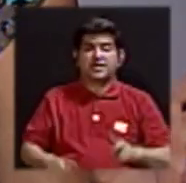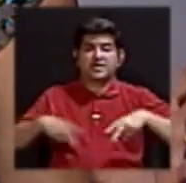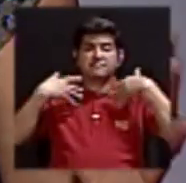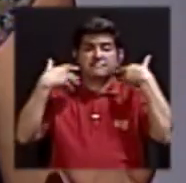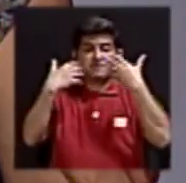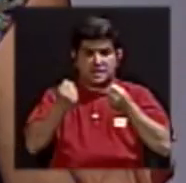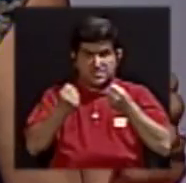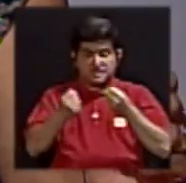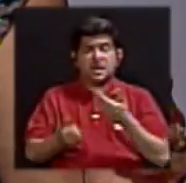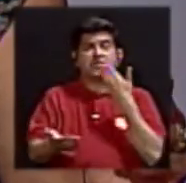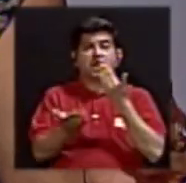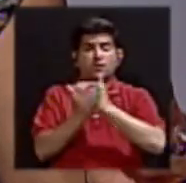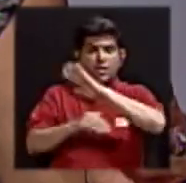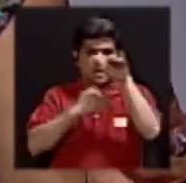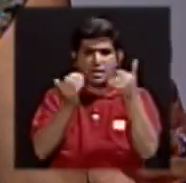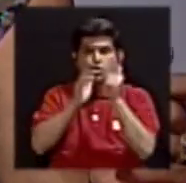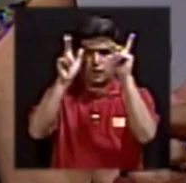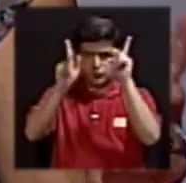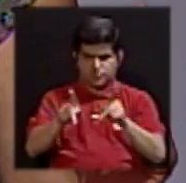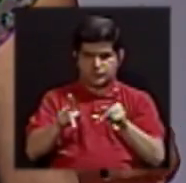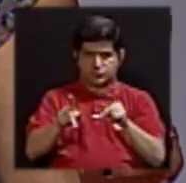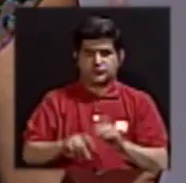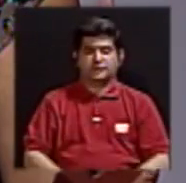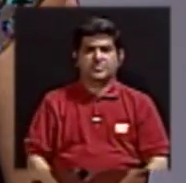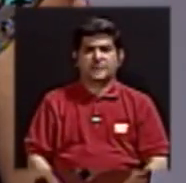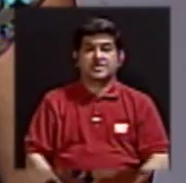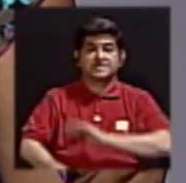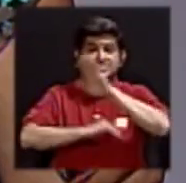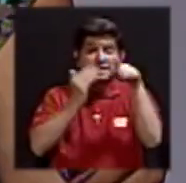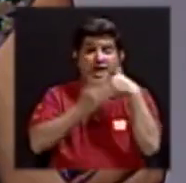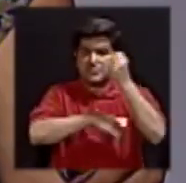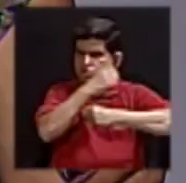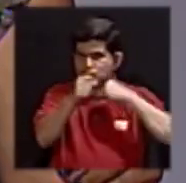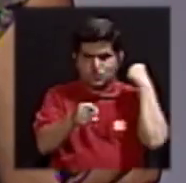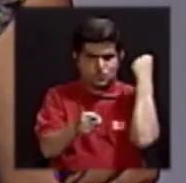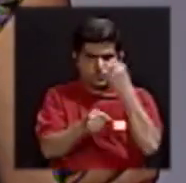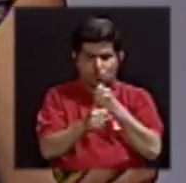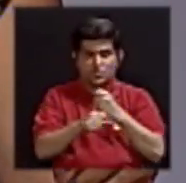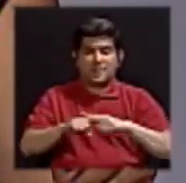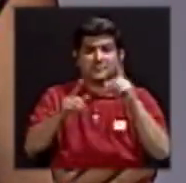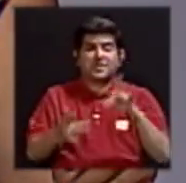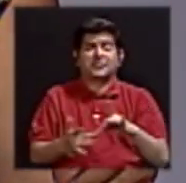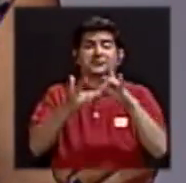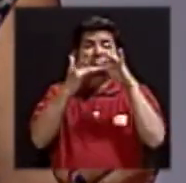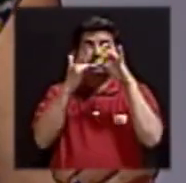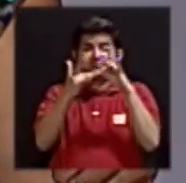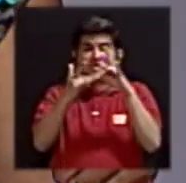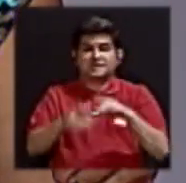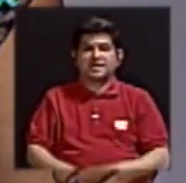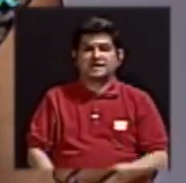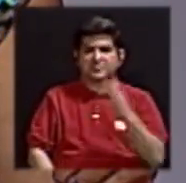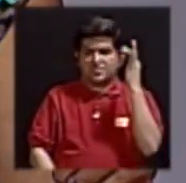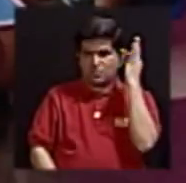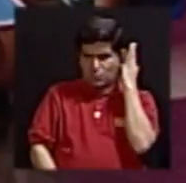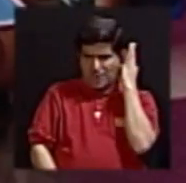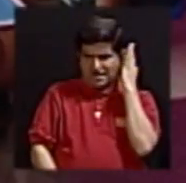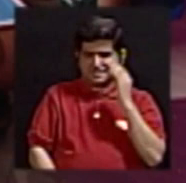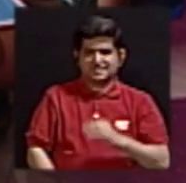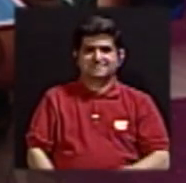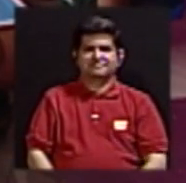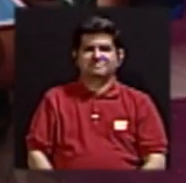saludable es buena para todas las personas, en todas las edades, pero fundamentalmente para las mujeres.